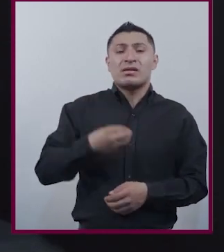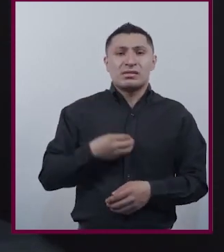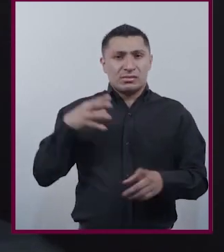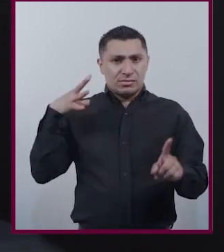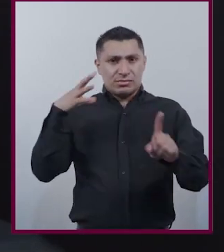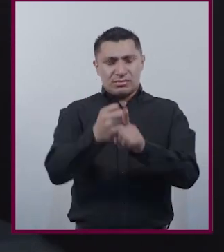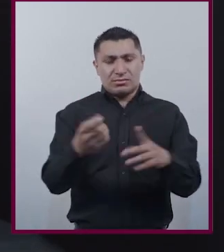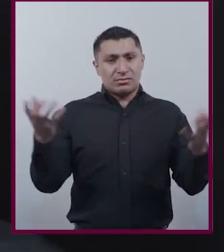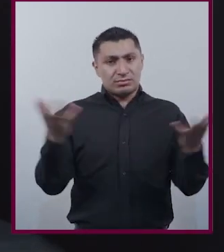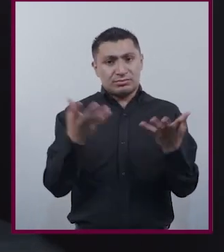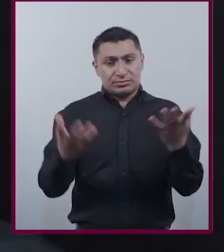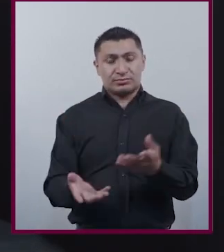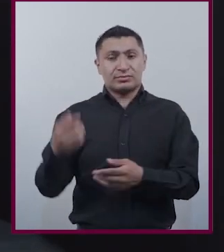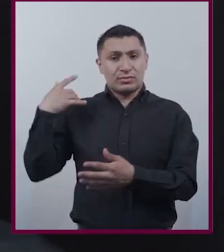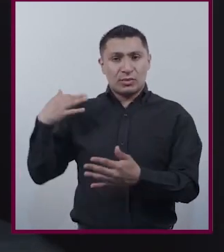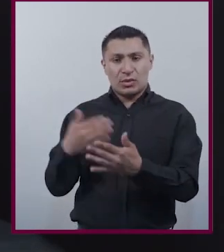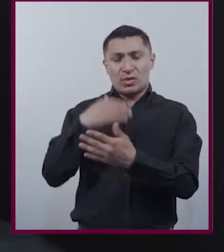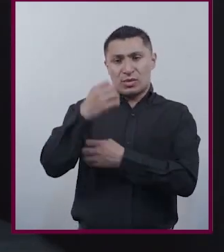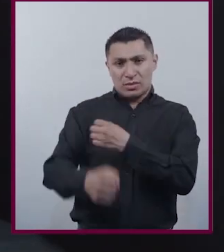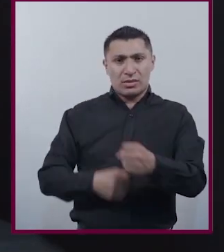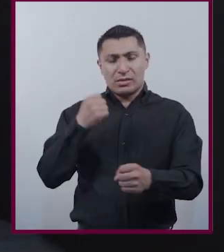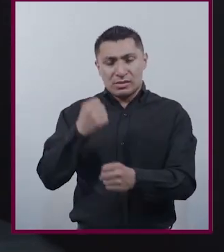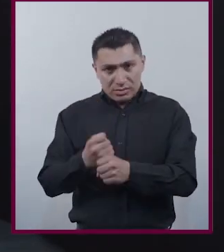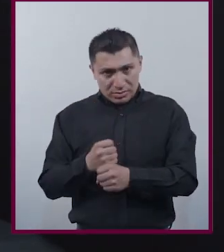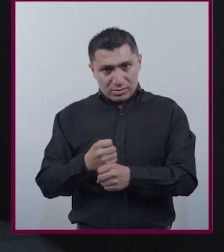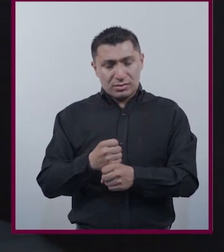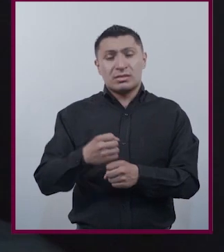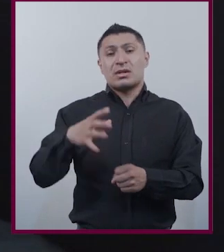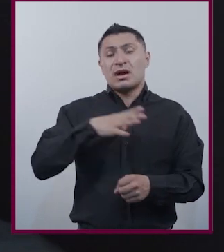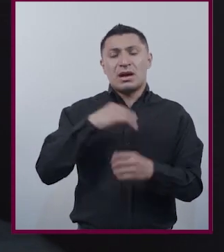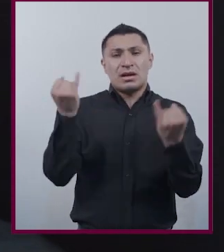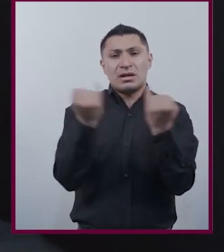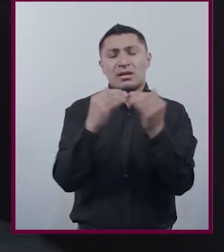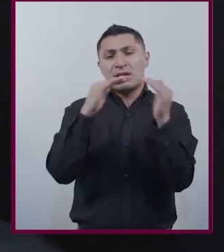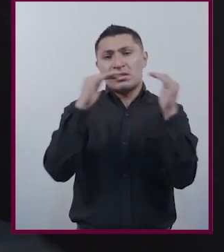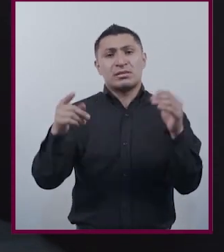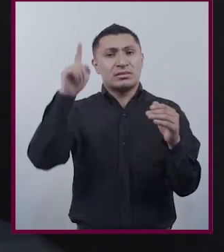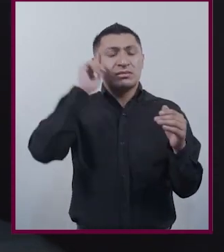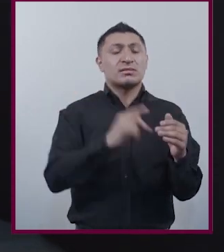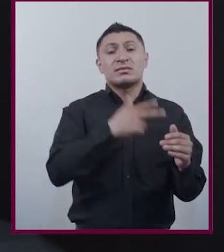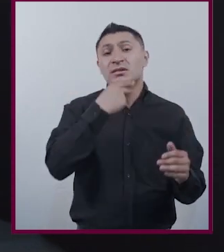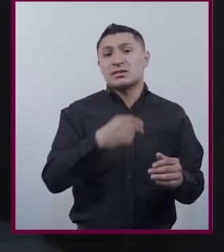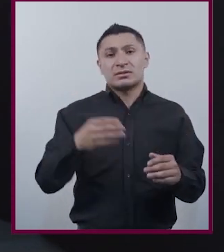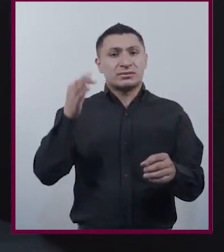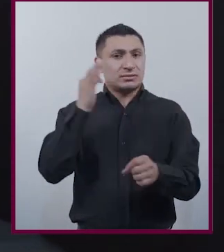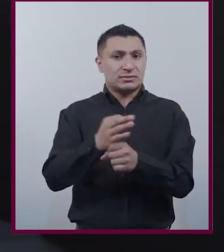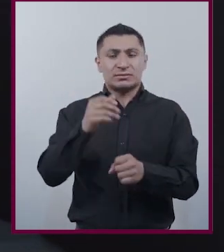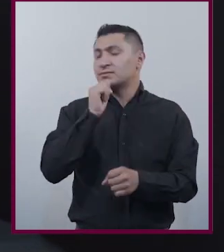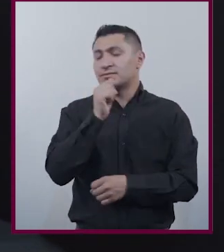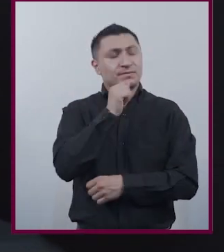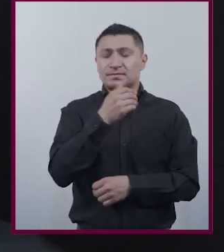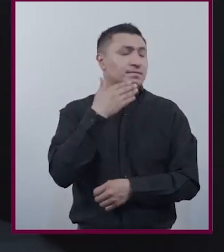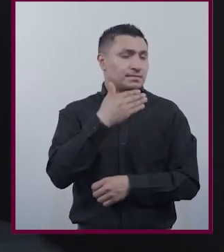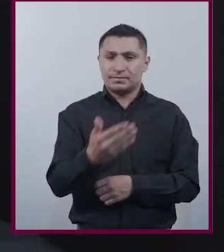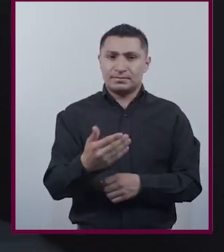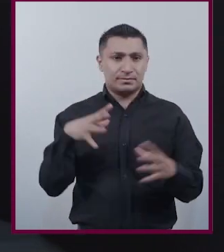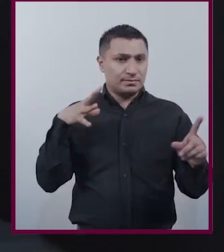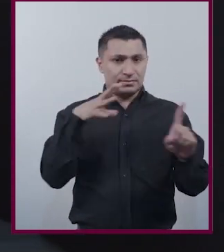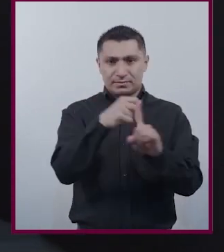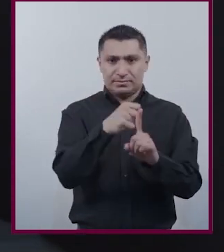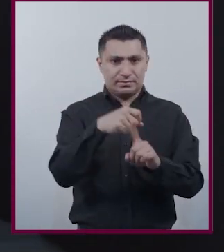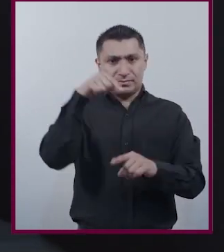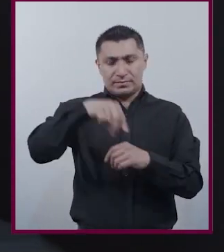conseguidos Durante las últimas décadas La igualdad Entre mujeres Y hombres No se ha materializado Del todo En nuestro país